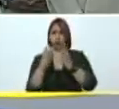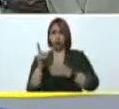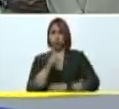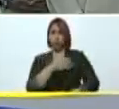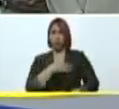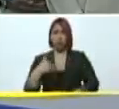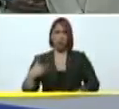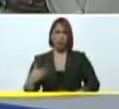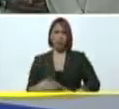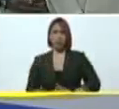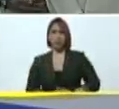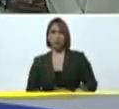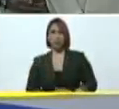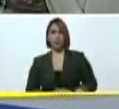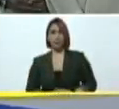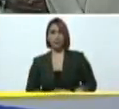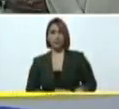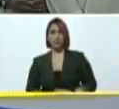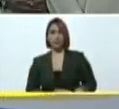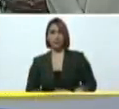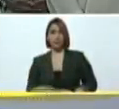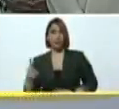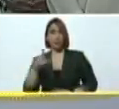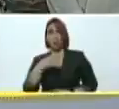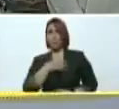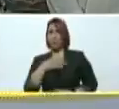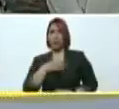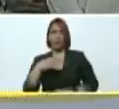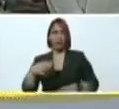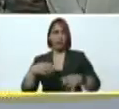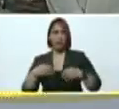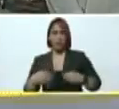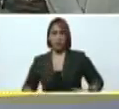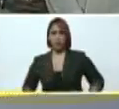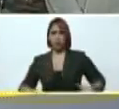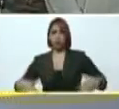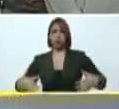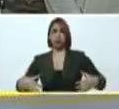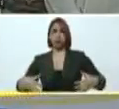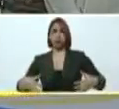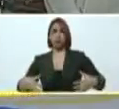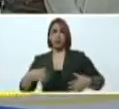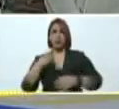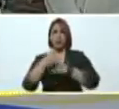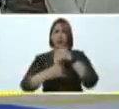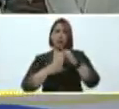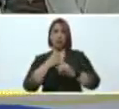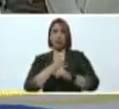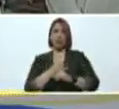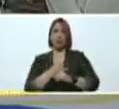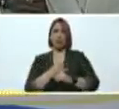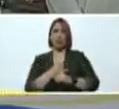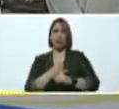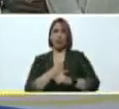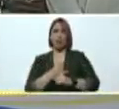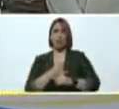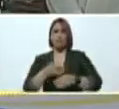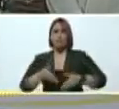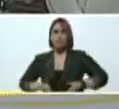no quieren lo que no puede aceptar el capitalismo a nivel internacional es que surjan